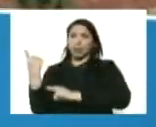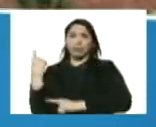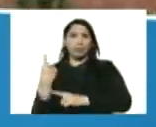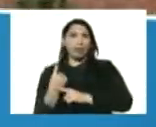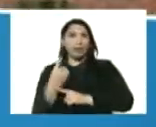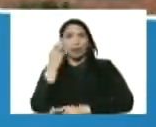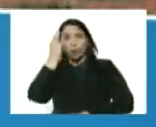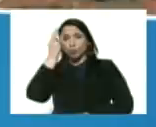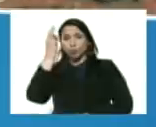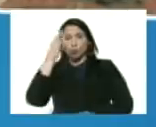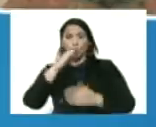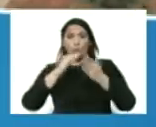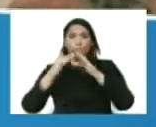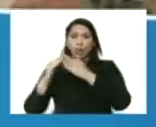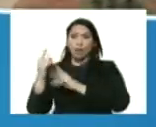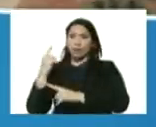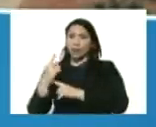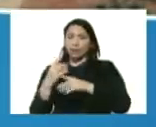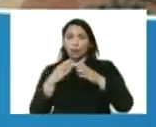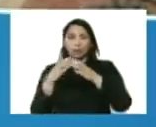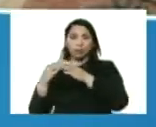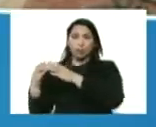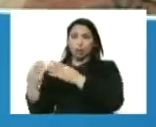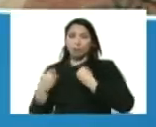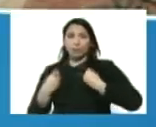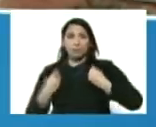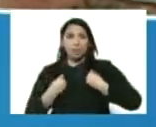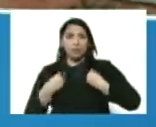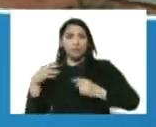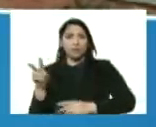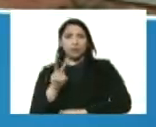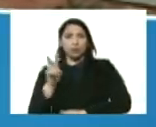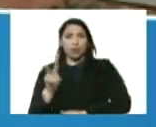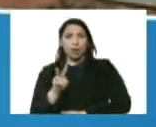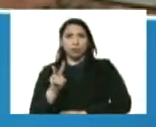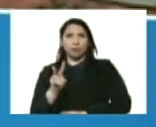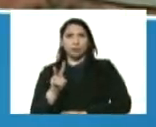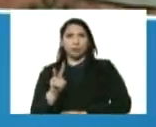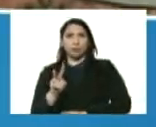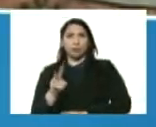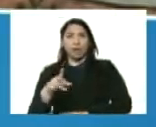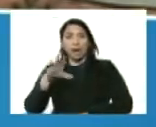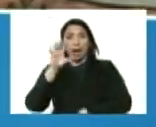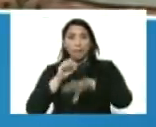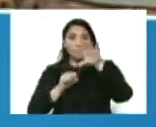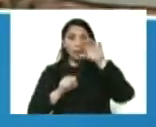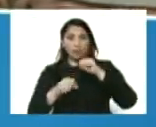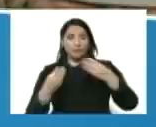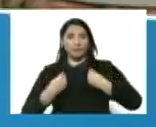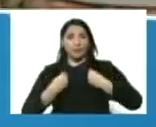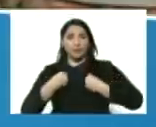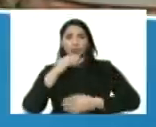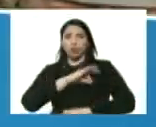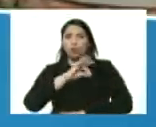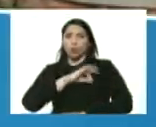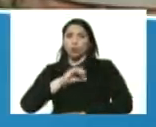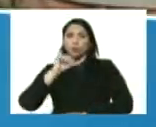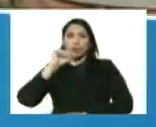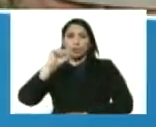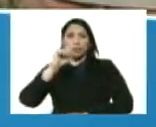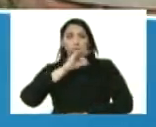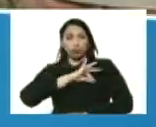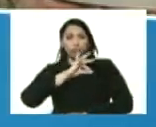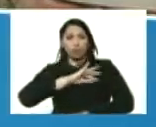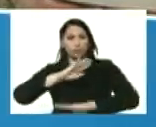un consejo comunal de viviendos venezolanos y aprender a vivir en socialismo, el socialismo